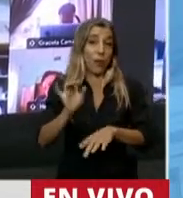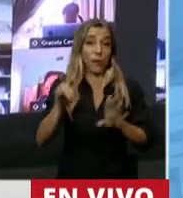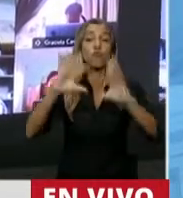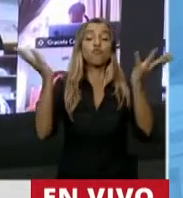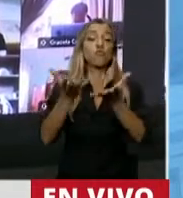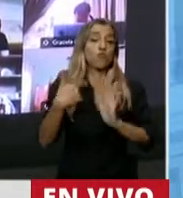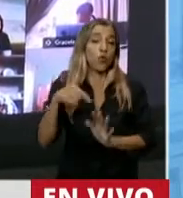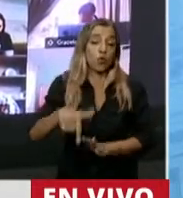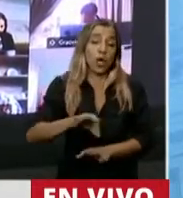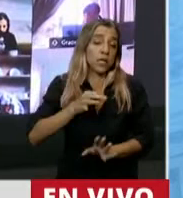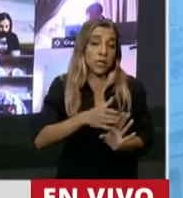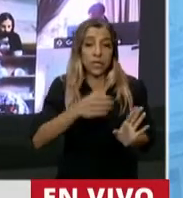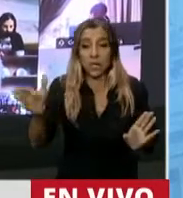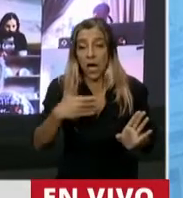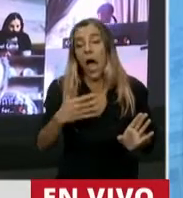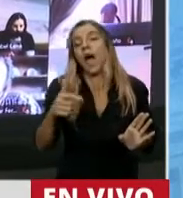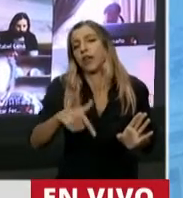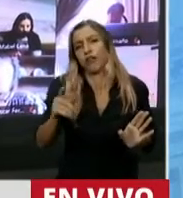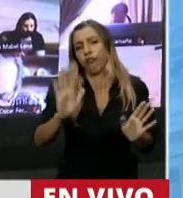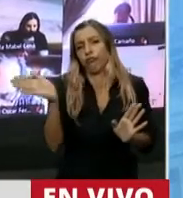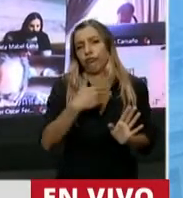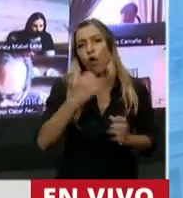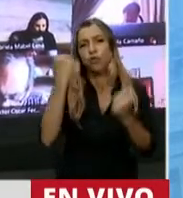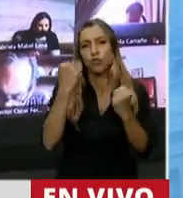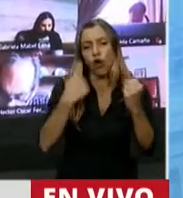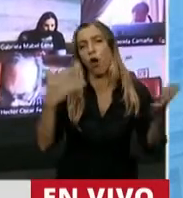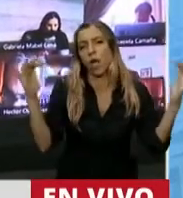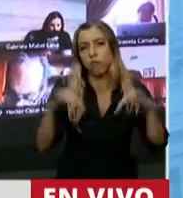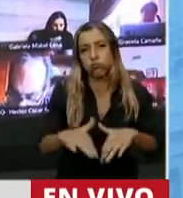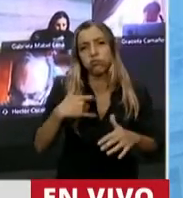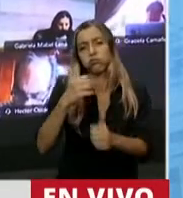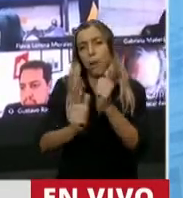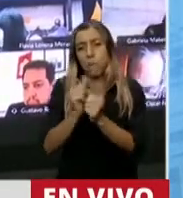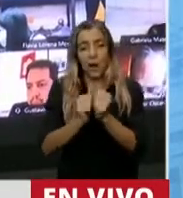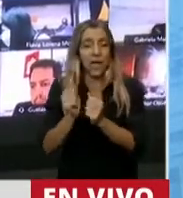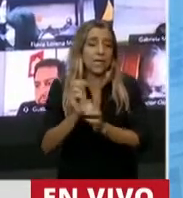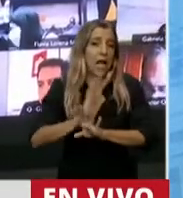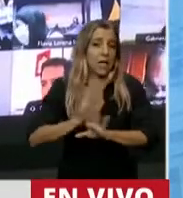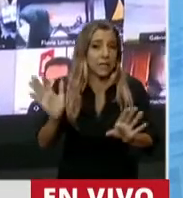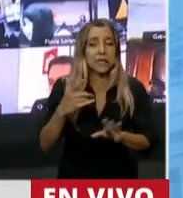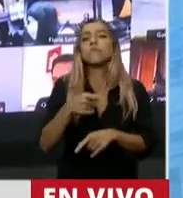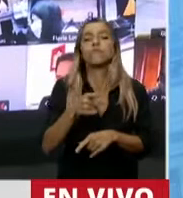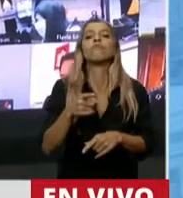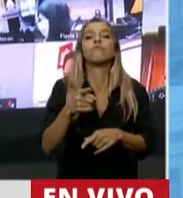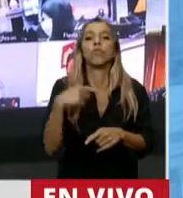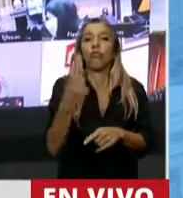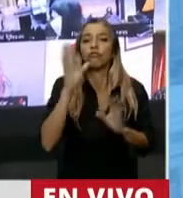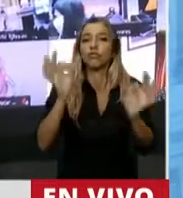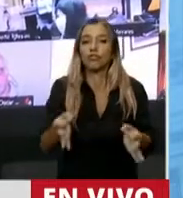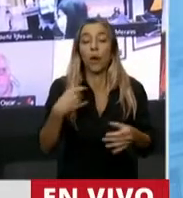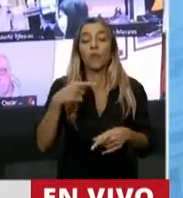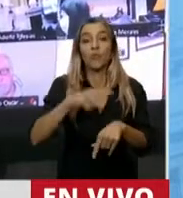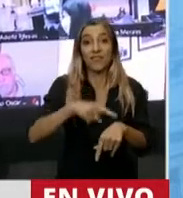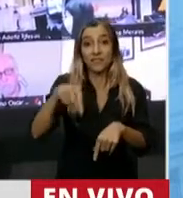ni hablar este año, donde todos los activos han caído y donde la rentabilidad empresaria ha colapsado, el aporte llega en